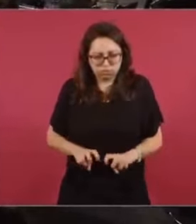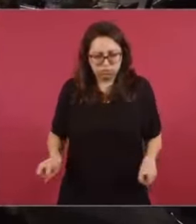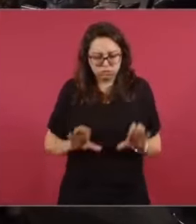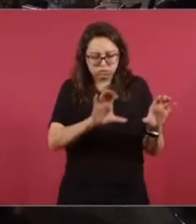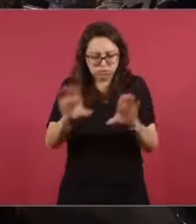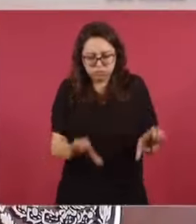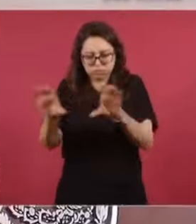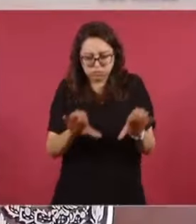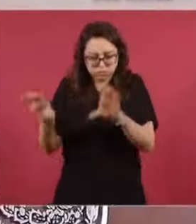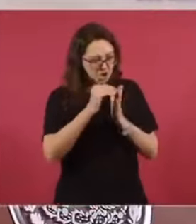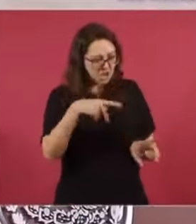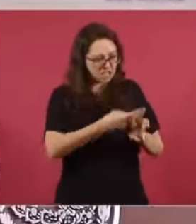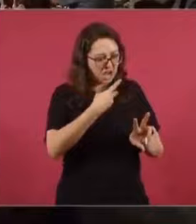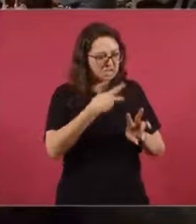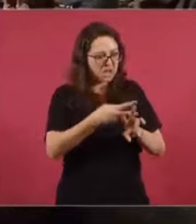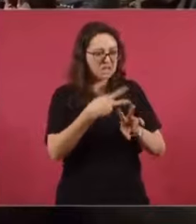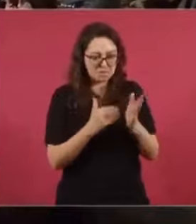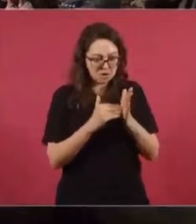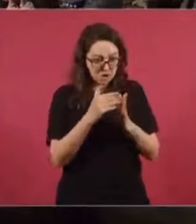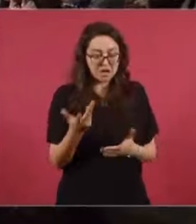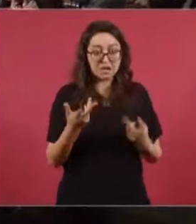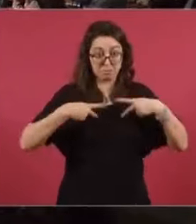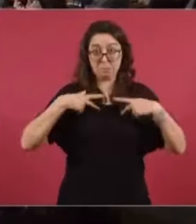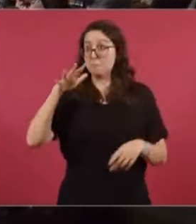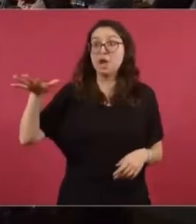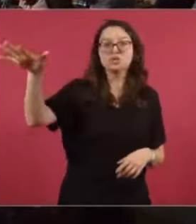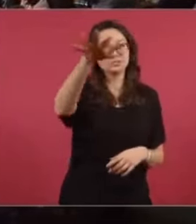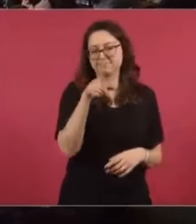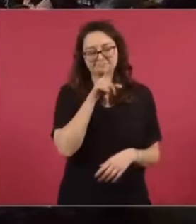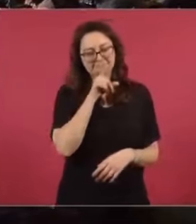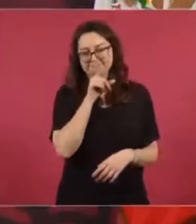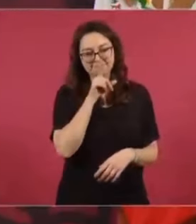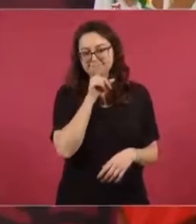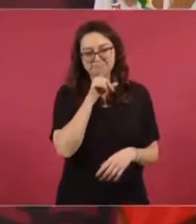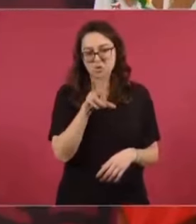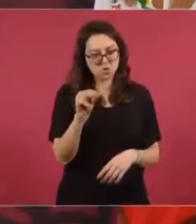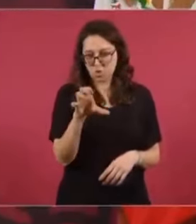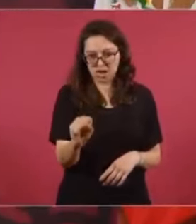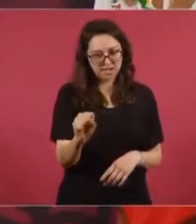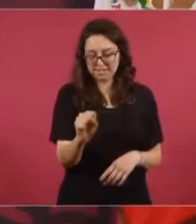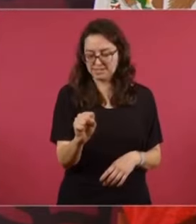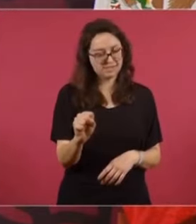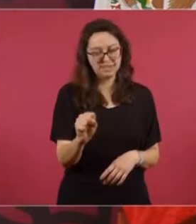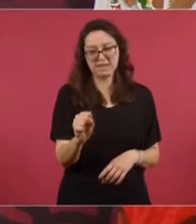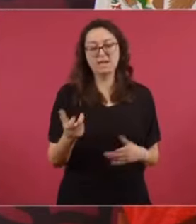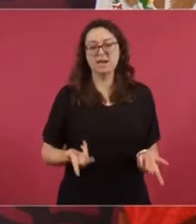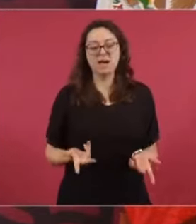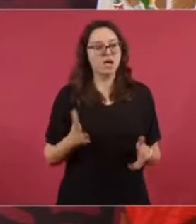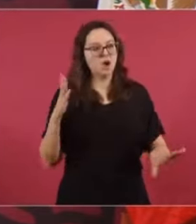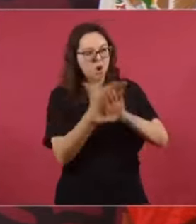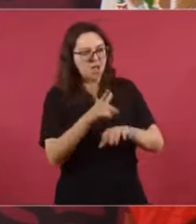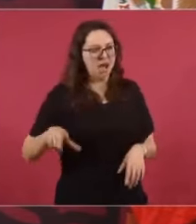aparecen en las redes sociales. Poniendo el mensaje de que somos una dictadura o somos narcotraficantes,